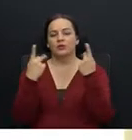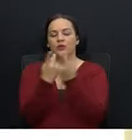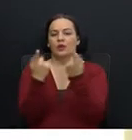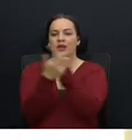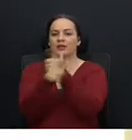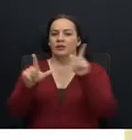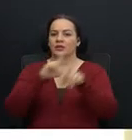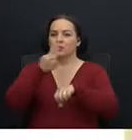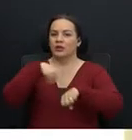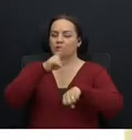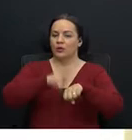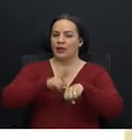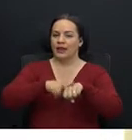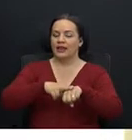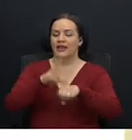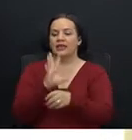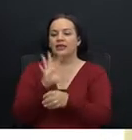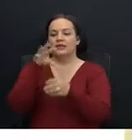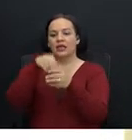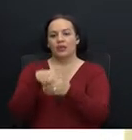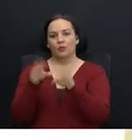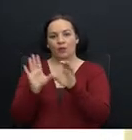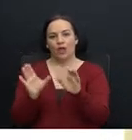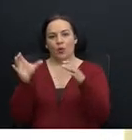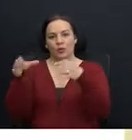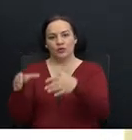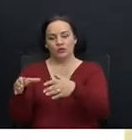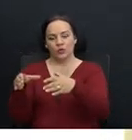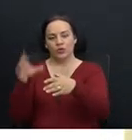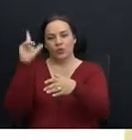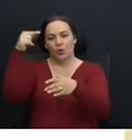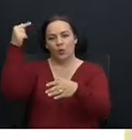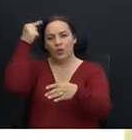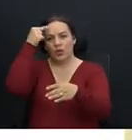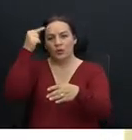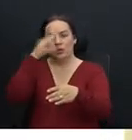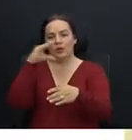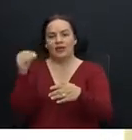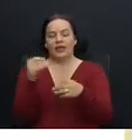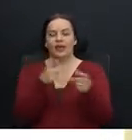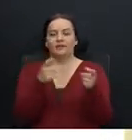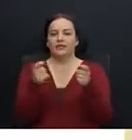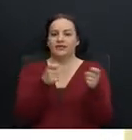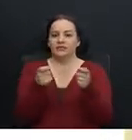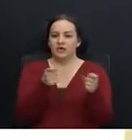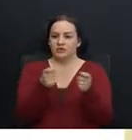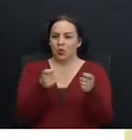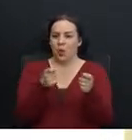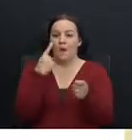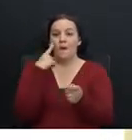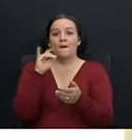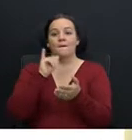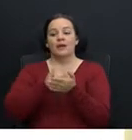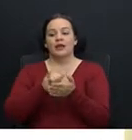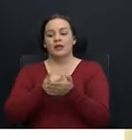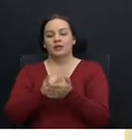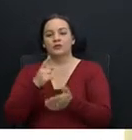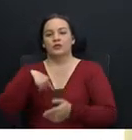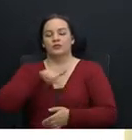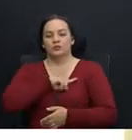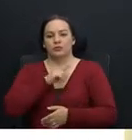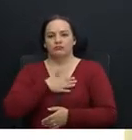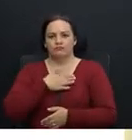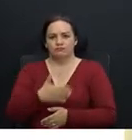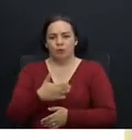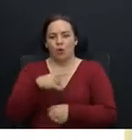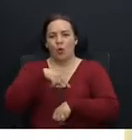Liberación Nacional que integramos la Comisión de Gobierno y Administración. Para esto hemos dispuesto de horas de